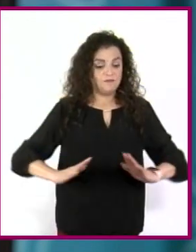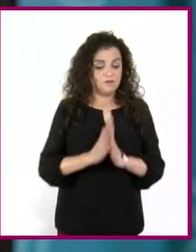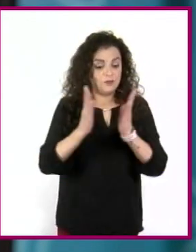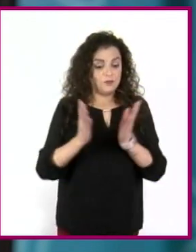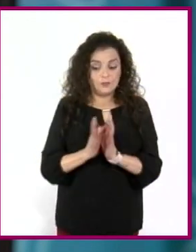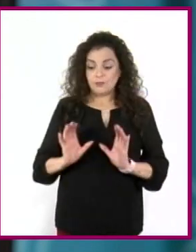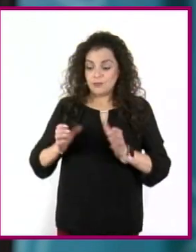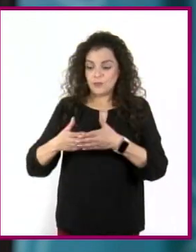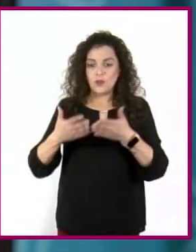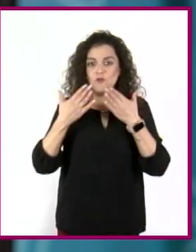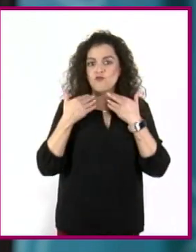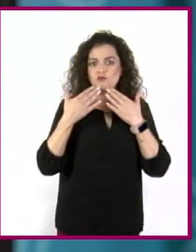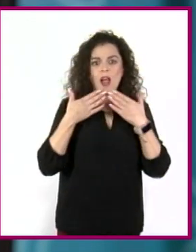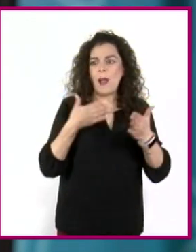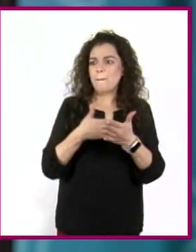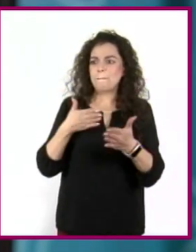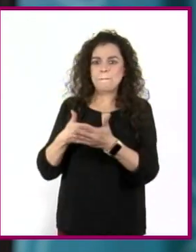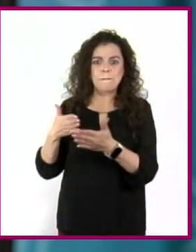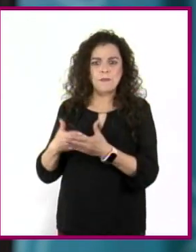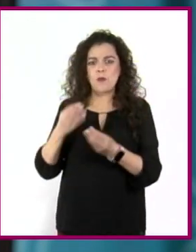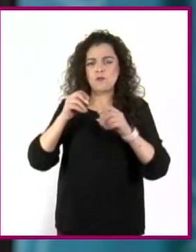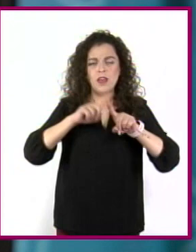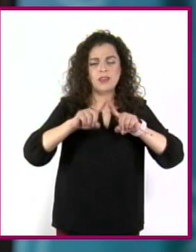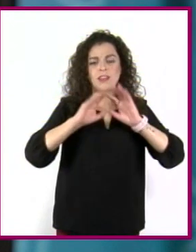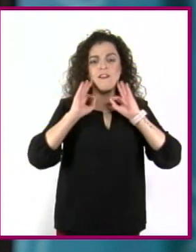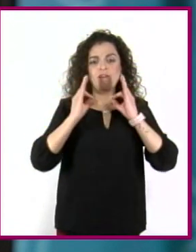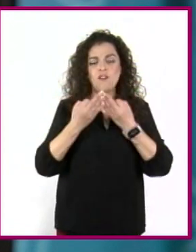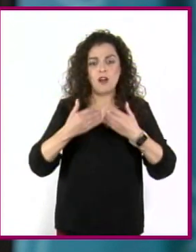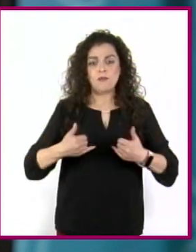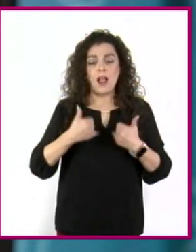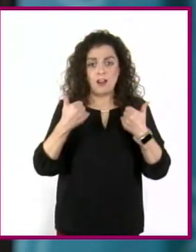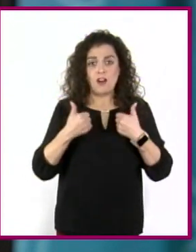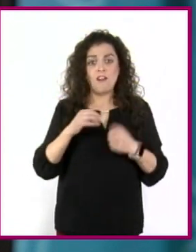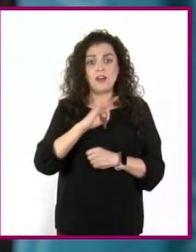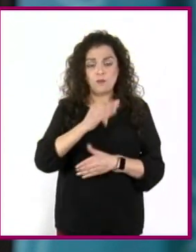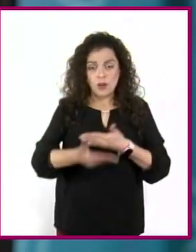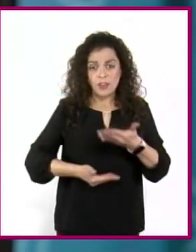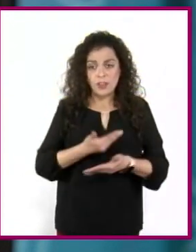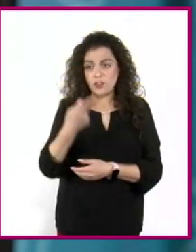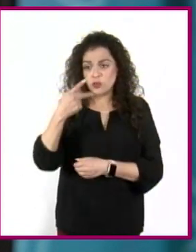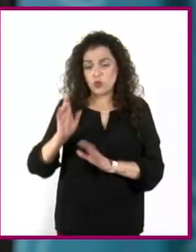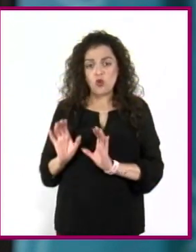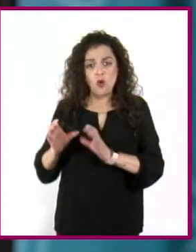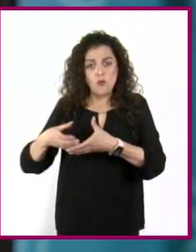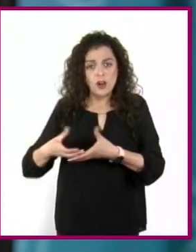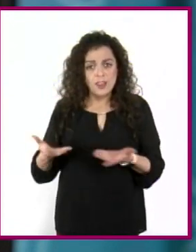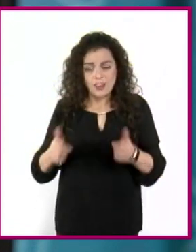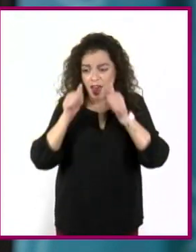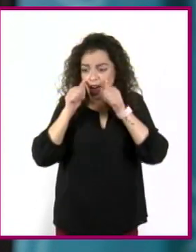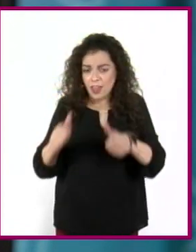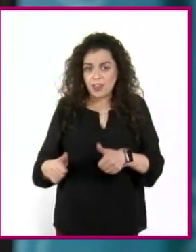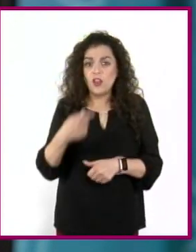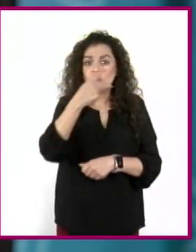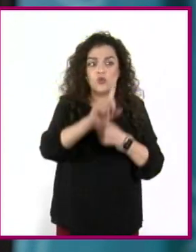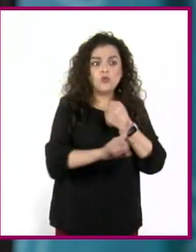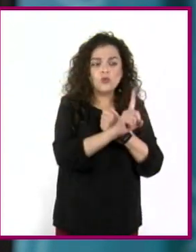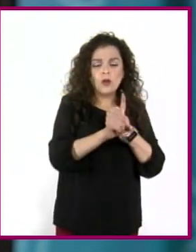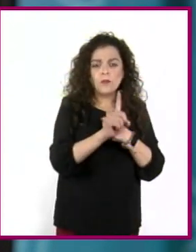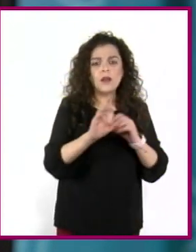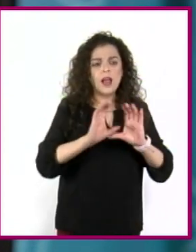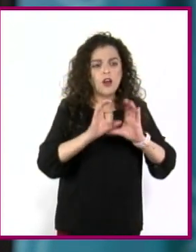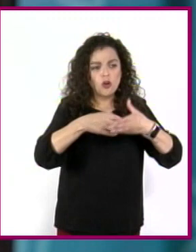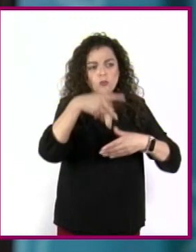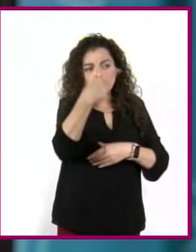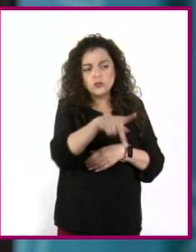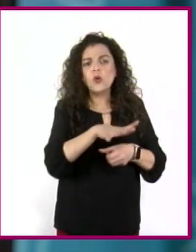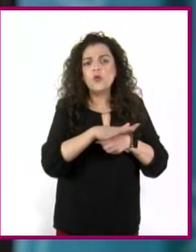fronteras. Son muchas las formas y los espacios en que la juventud puede servir a su comunidad. ¿Cuáles son las problemáticas de tu comunidad? ¿Cuáles